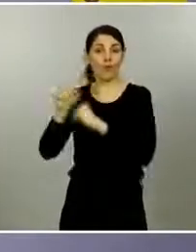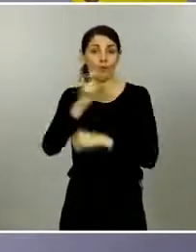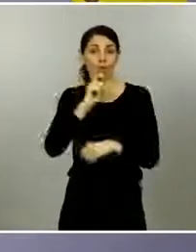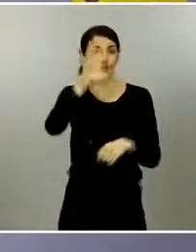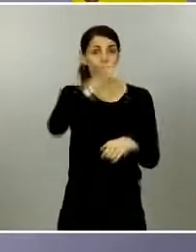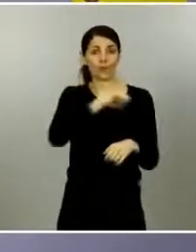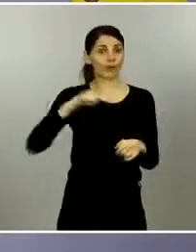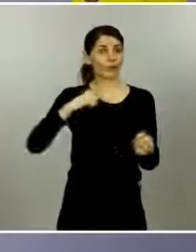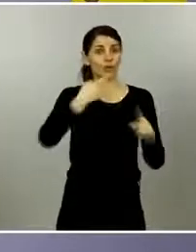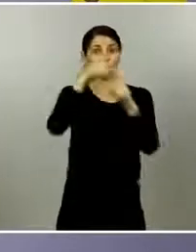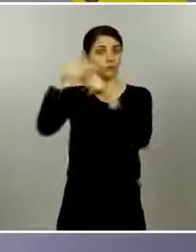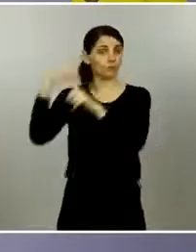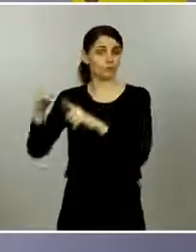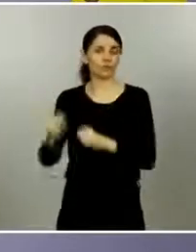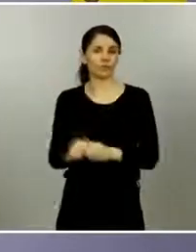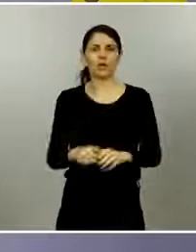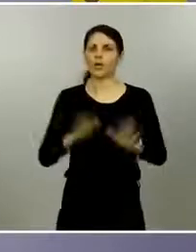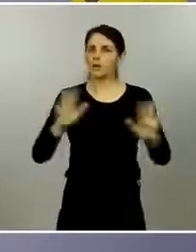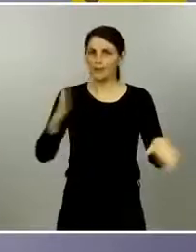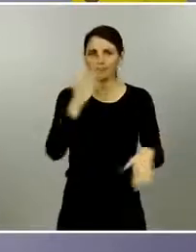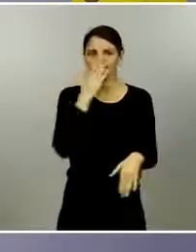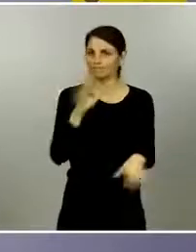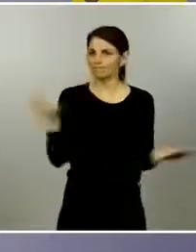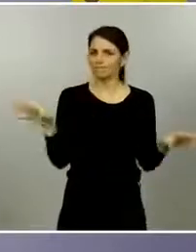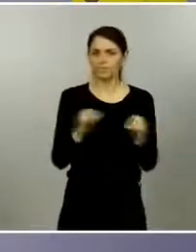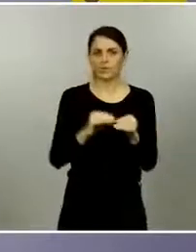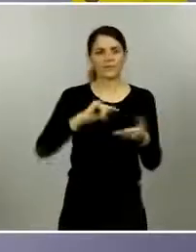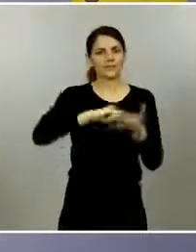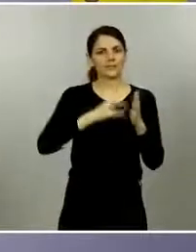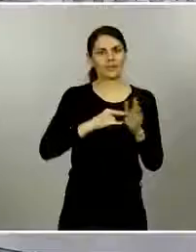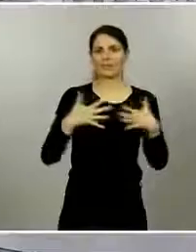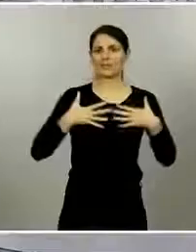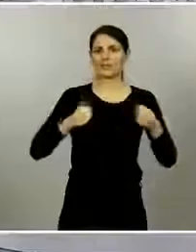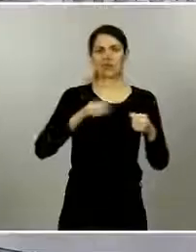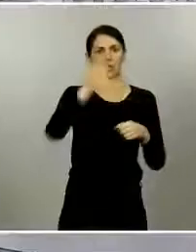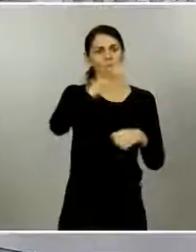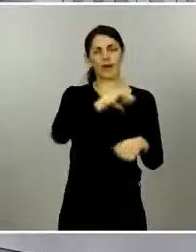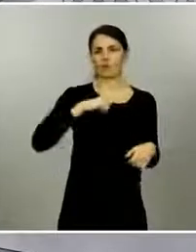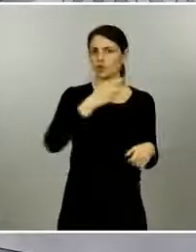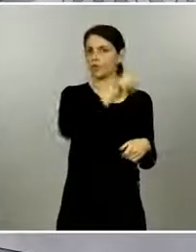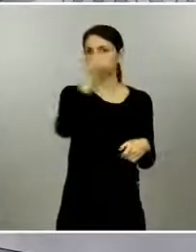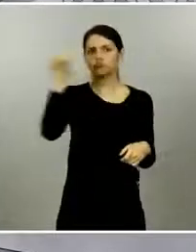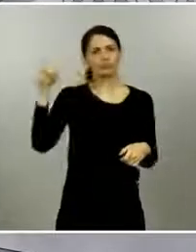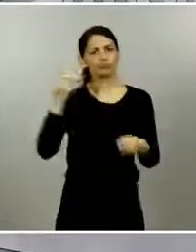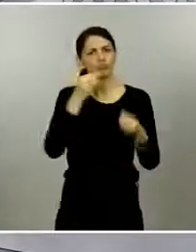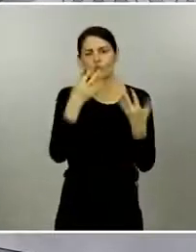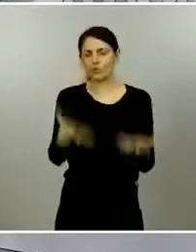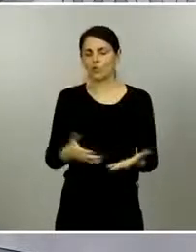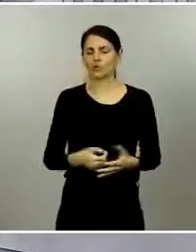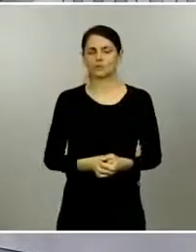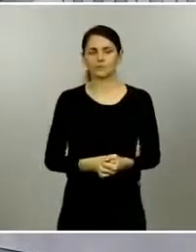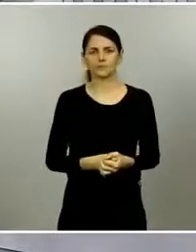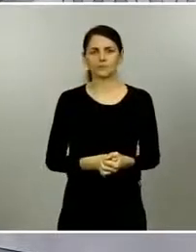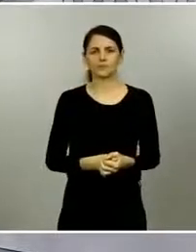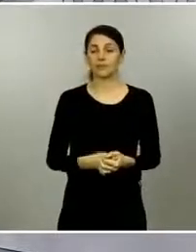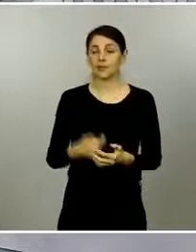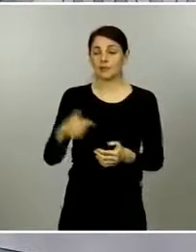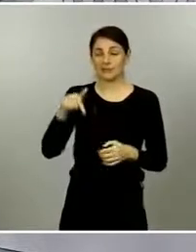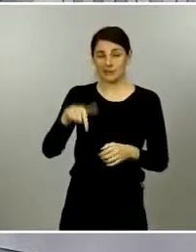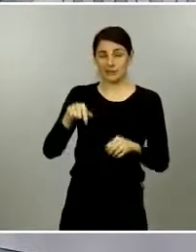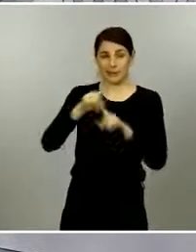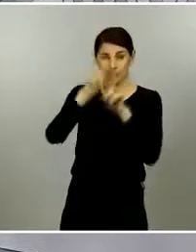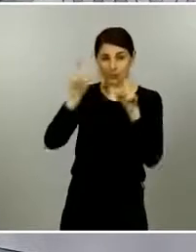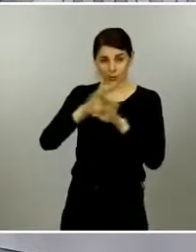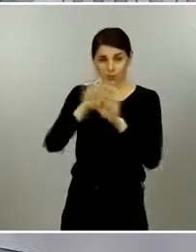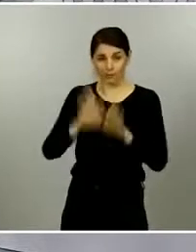que el trabajo que han hecho los sistemas sanitarios ha sido yo creo que muy bueno en todas ellas Finalizamos con una pregunta hoy muy